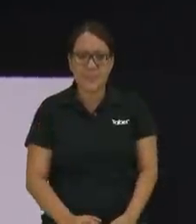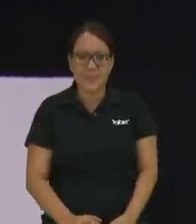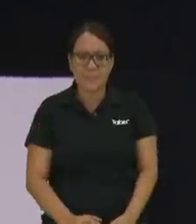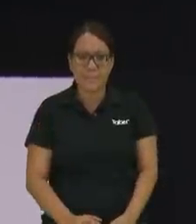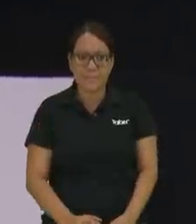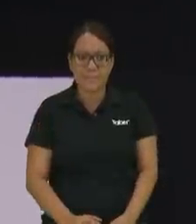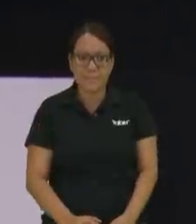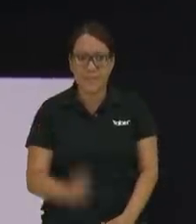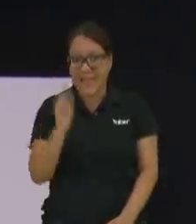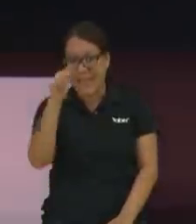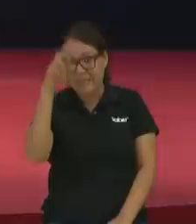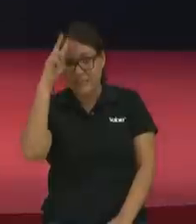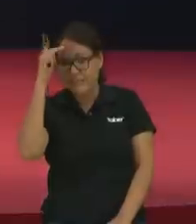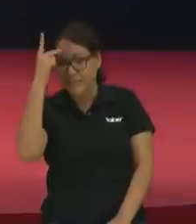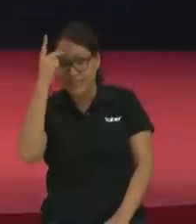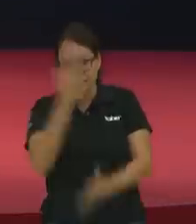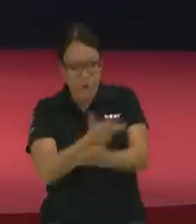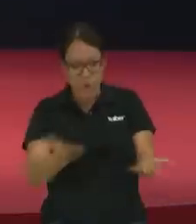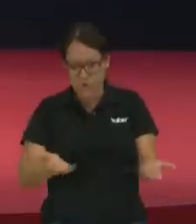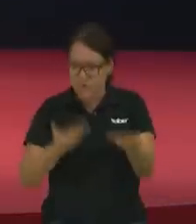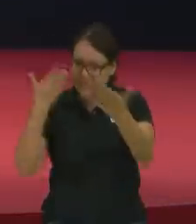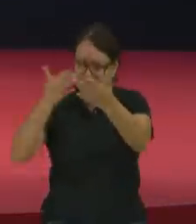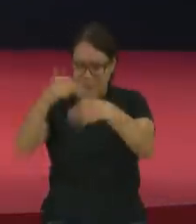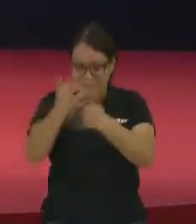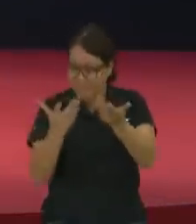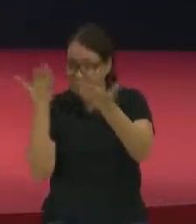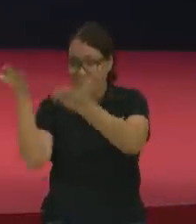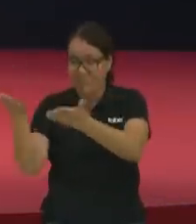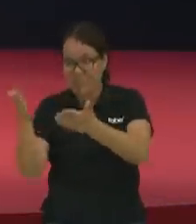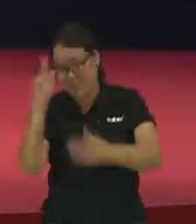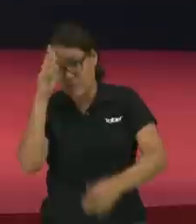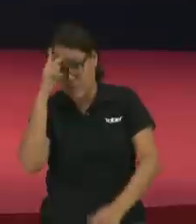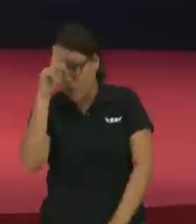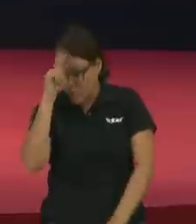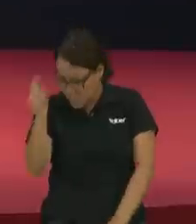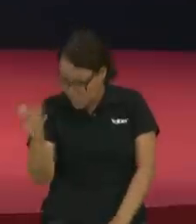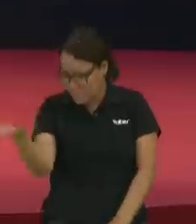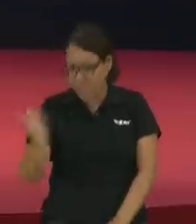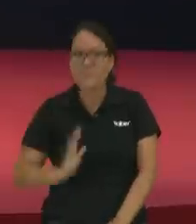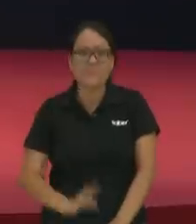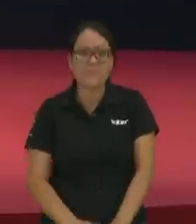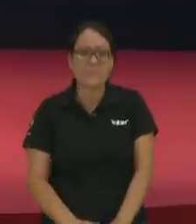no se trata de dar cosas hermano se trata de honrar a las personas